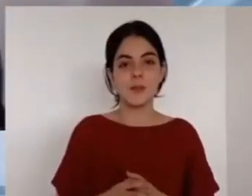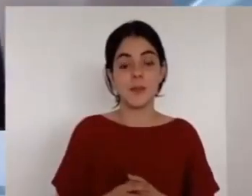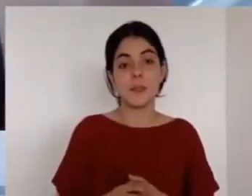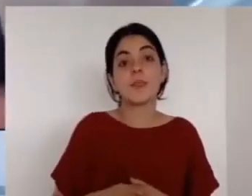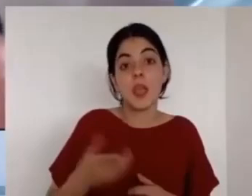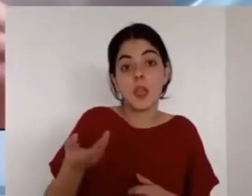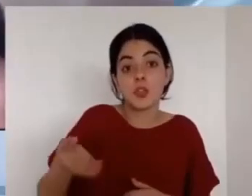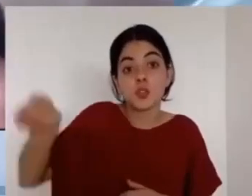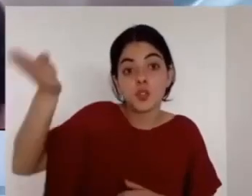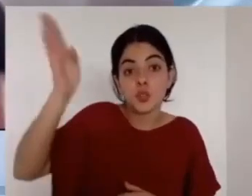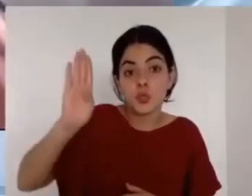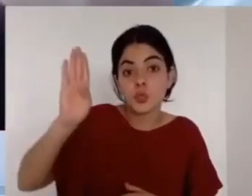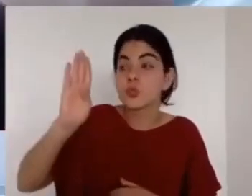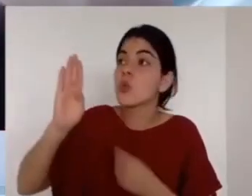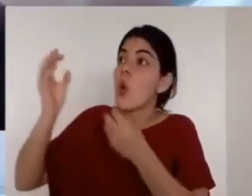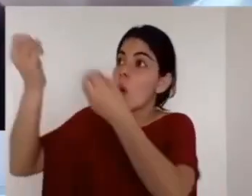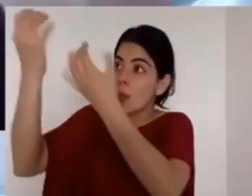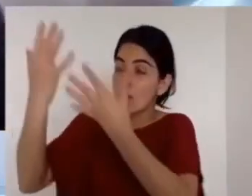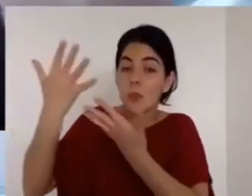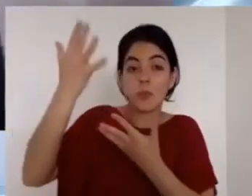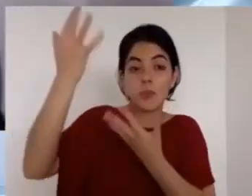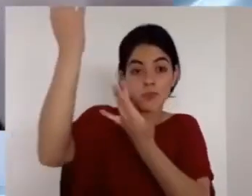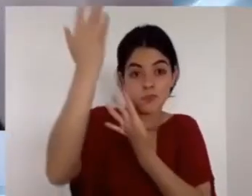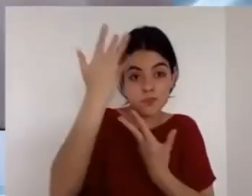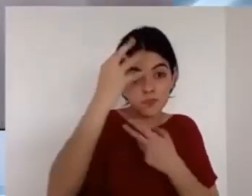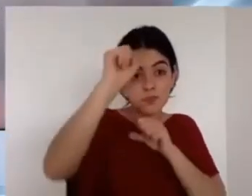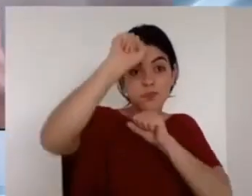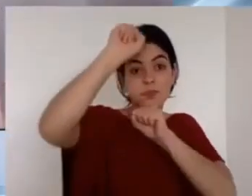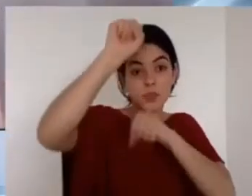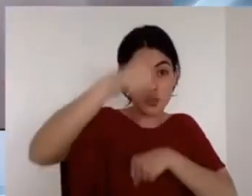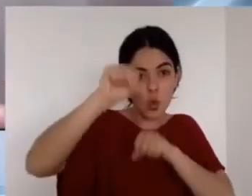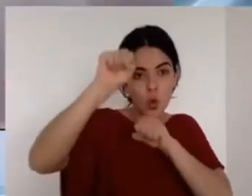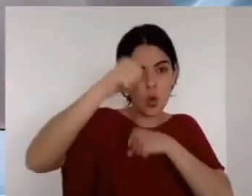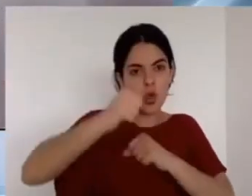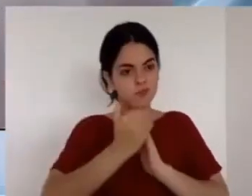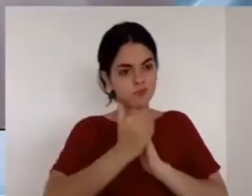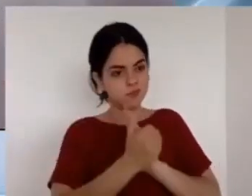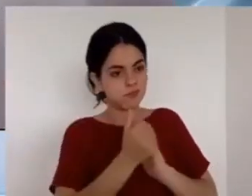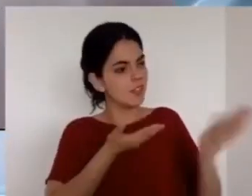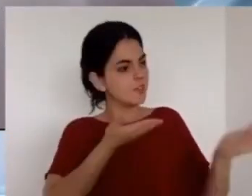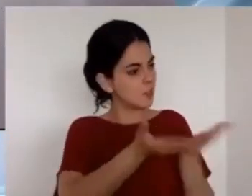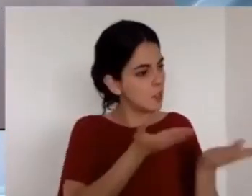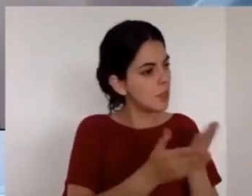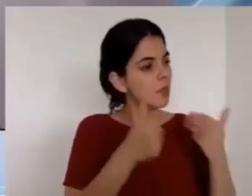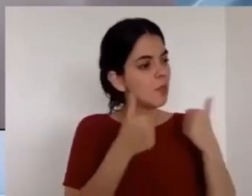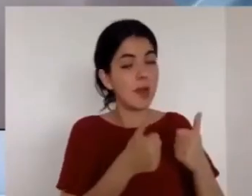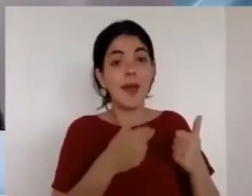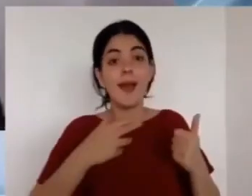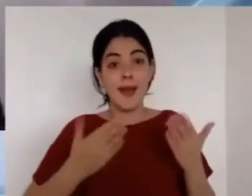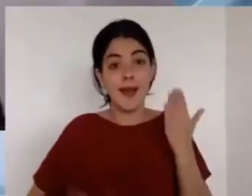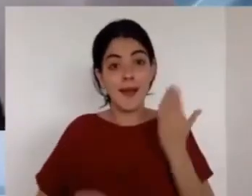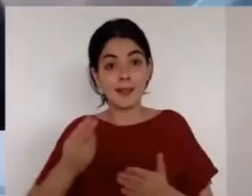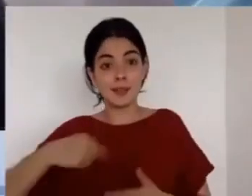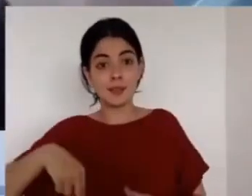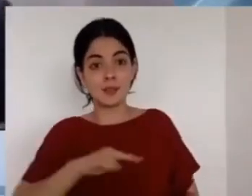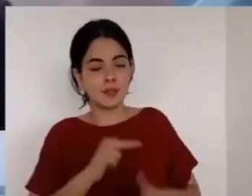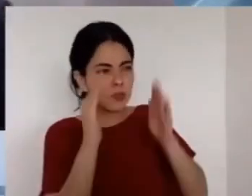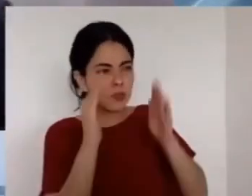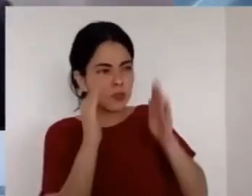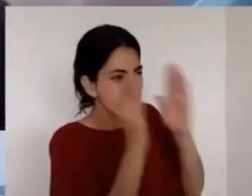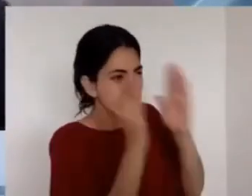del que nos dio los dones del dador de los dones estamos tan